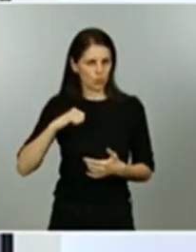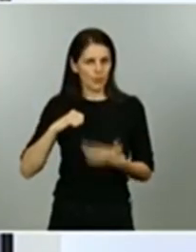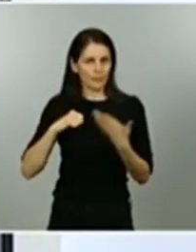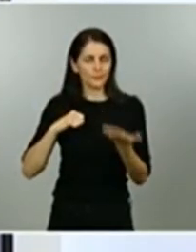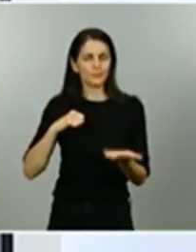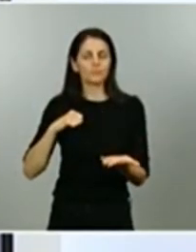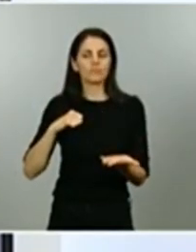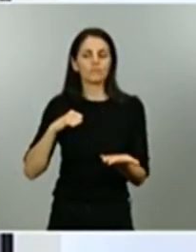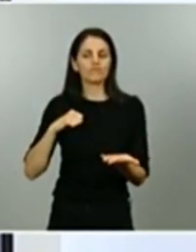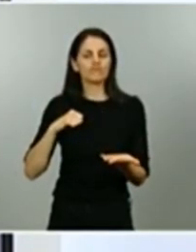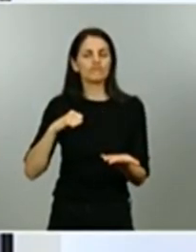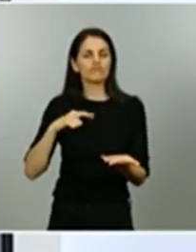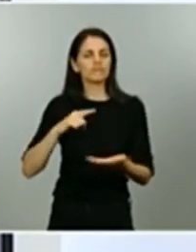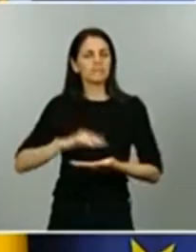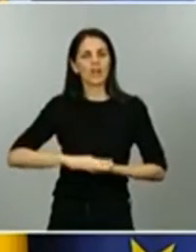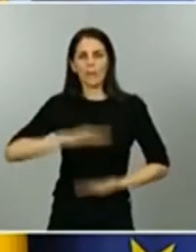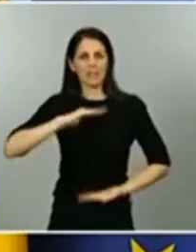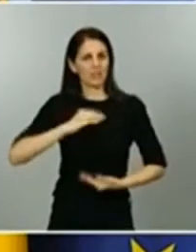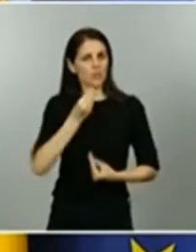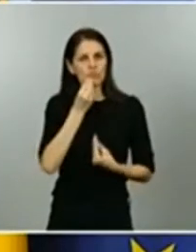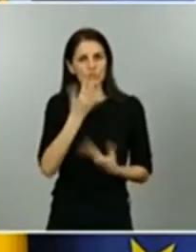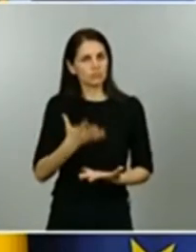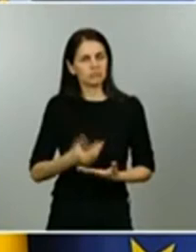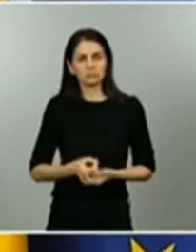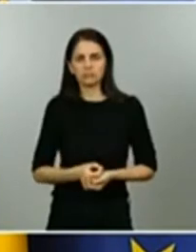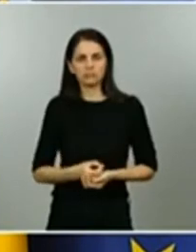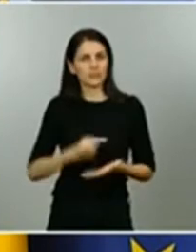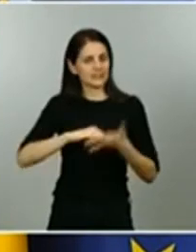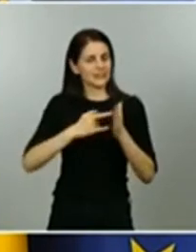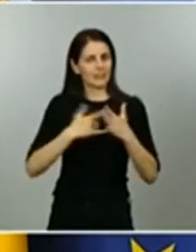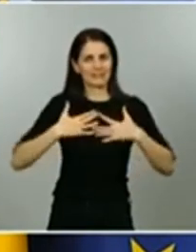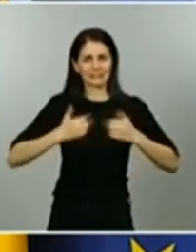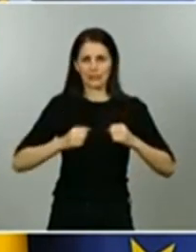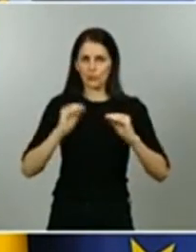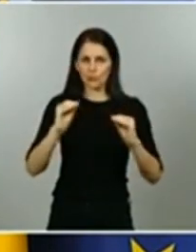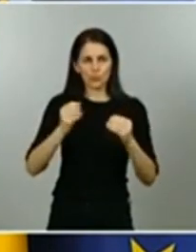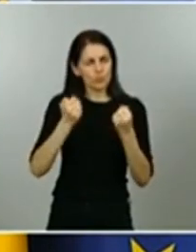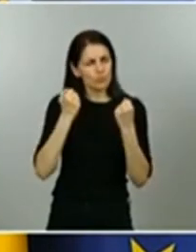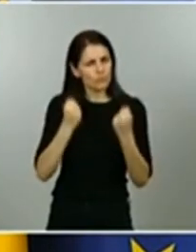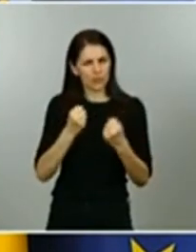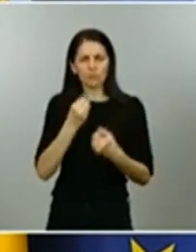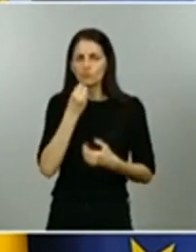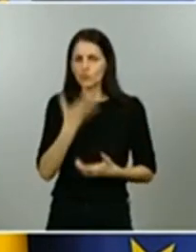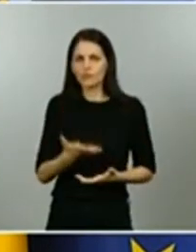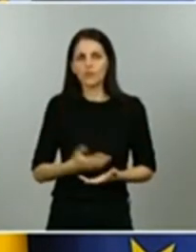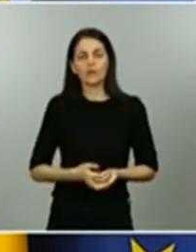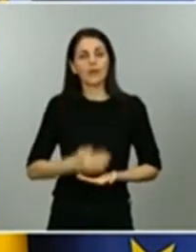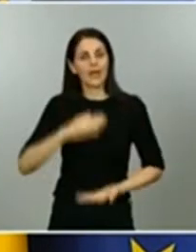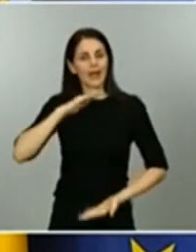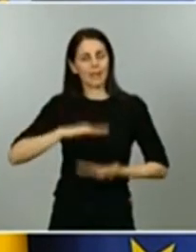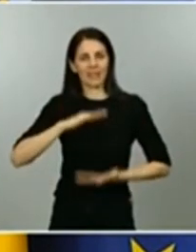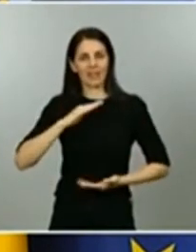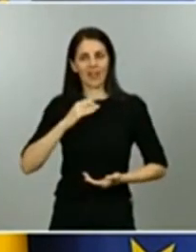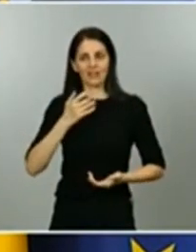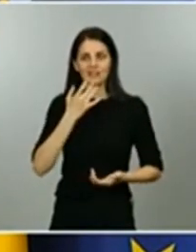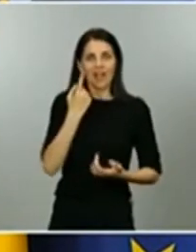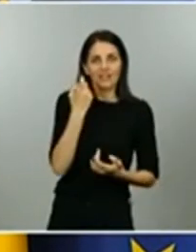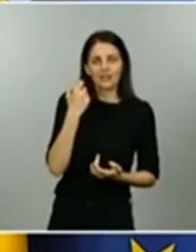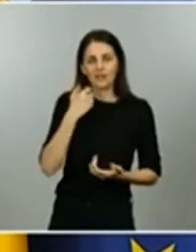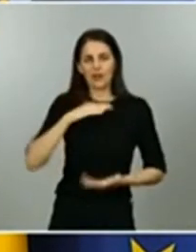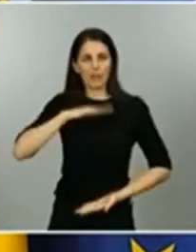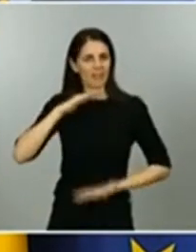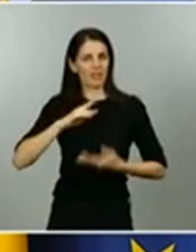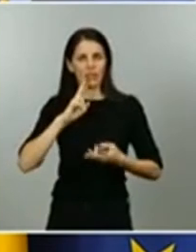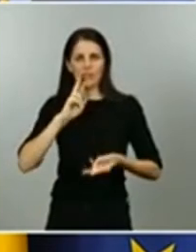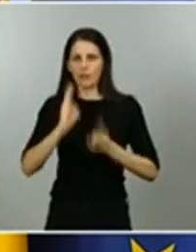muy alta tiene un sistema sanitario muy potente con una capacidad de respuesta en caso de que fuera necesario muy importante y obviamente